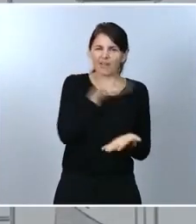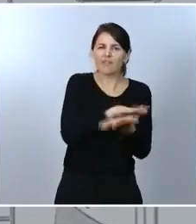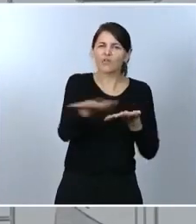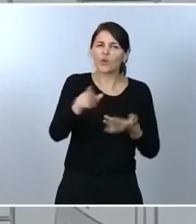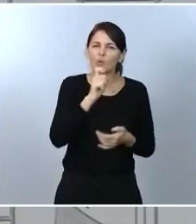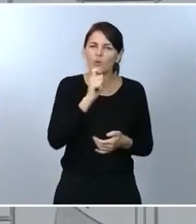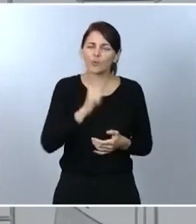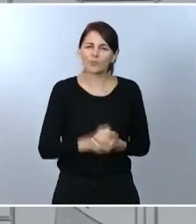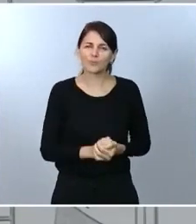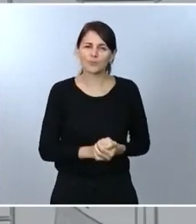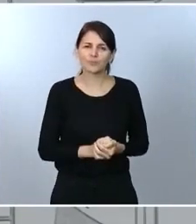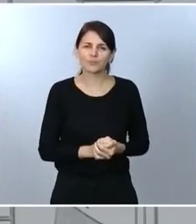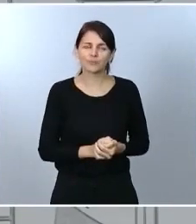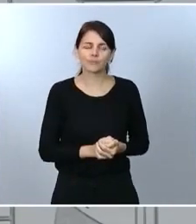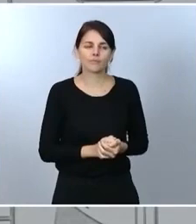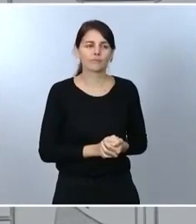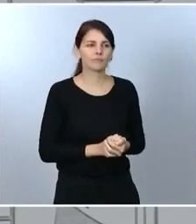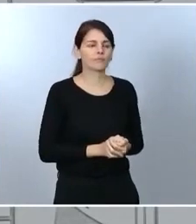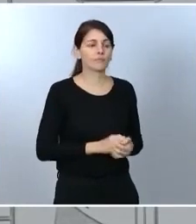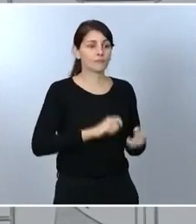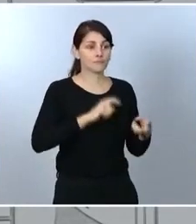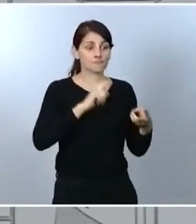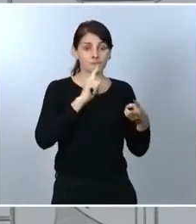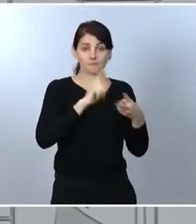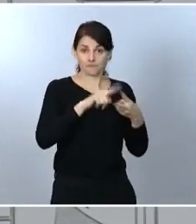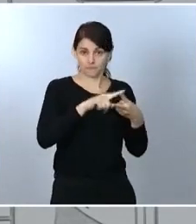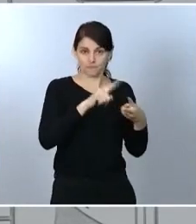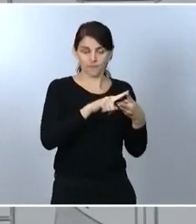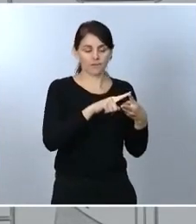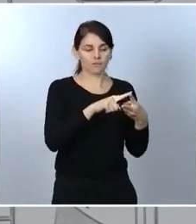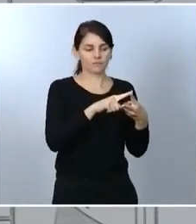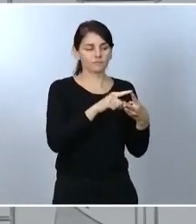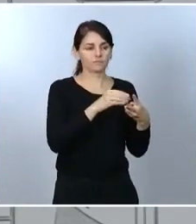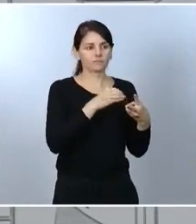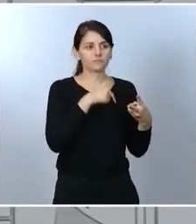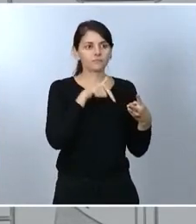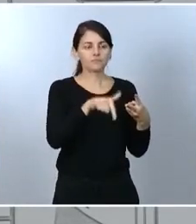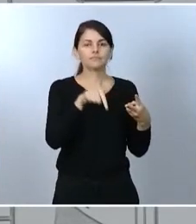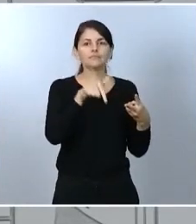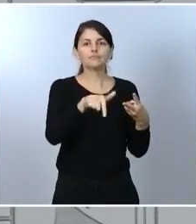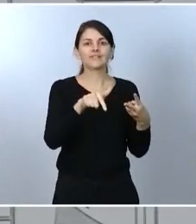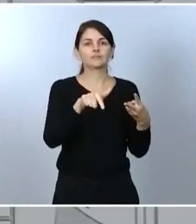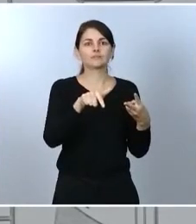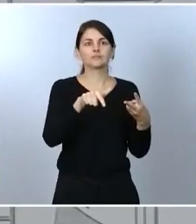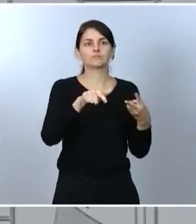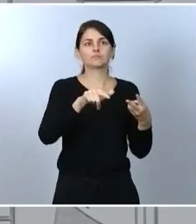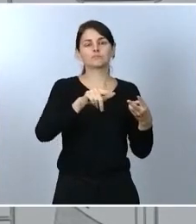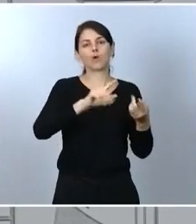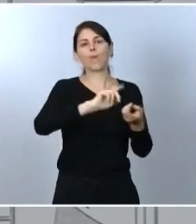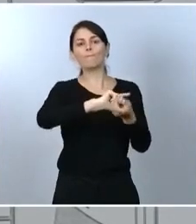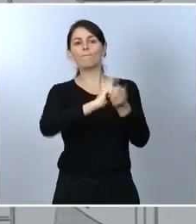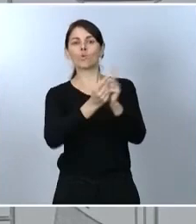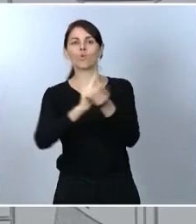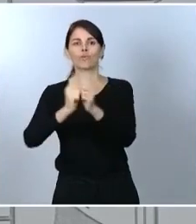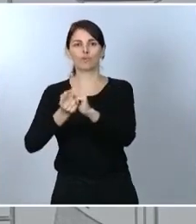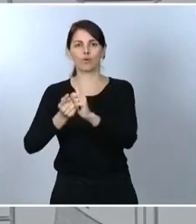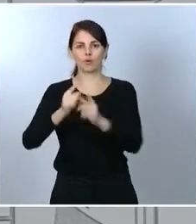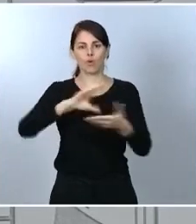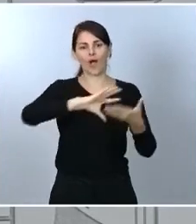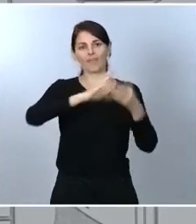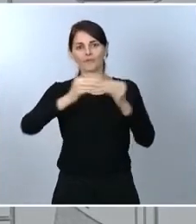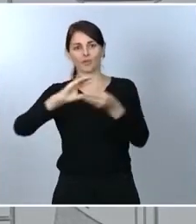relación con la primera, decirle que la modulación va a estar en manos del Consejo Interterritorial y, por tanto, de las comunidades autónomas. ¿Qué es lo que ha venido ocurriendo hasta ahora?